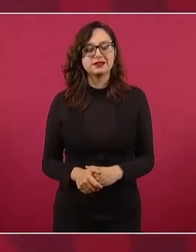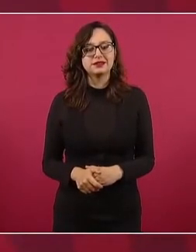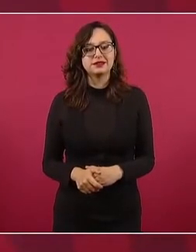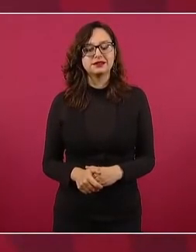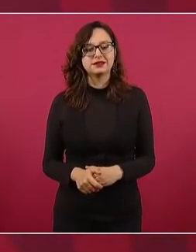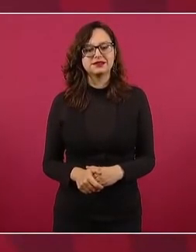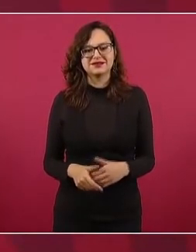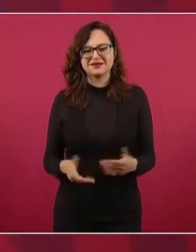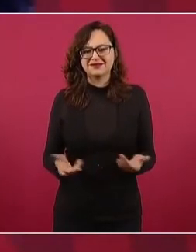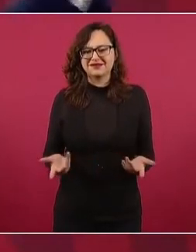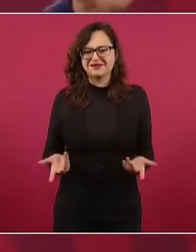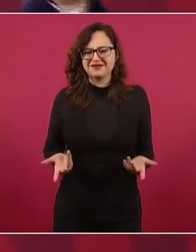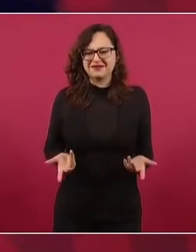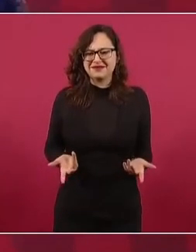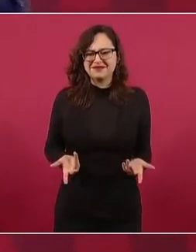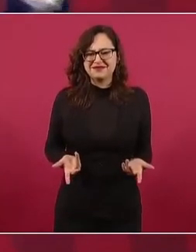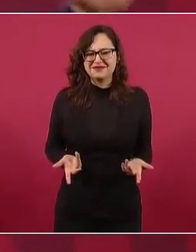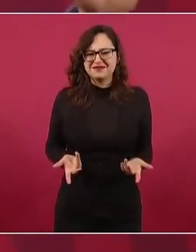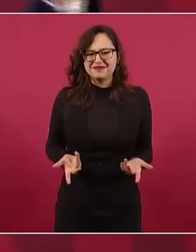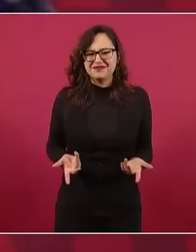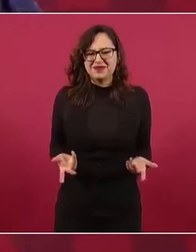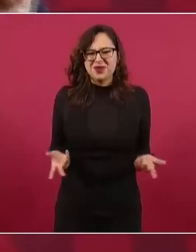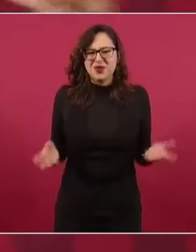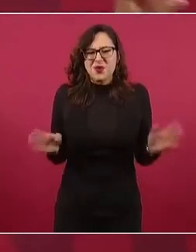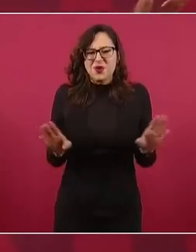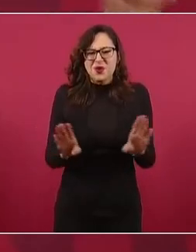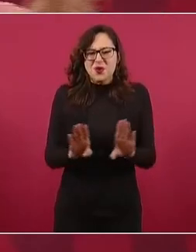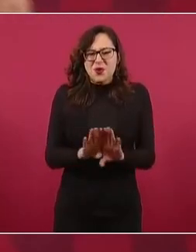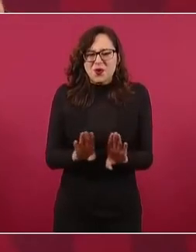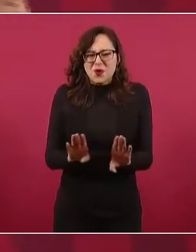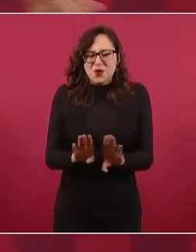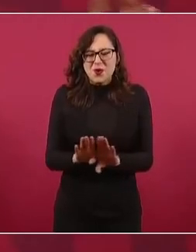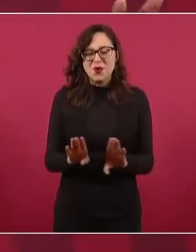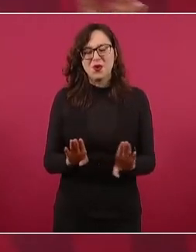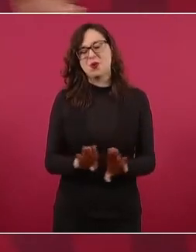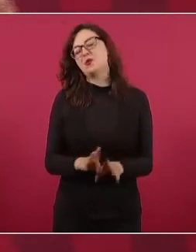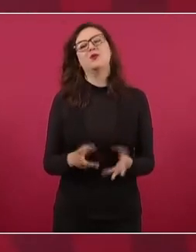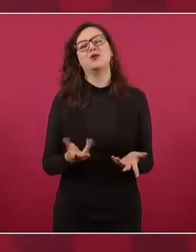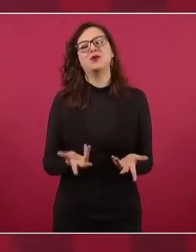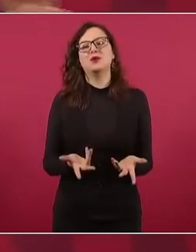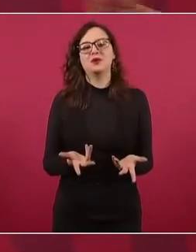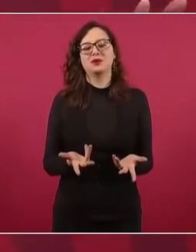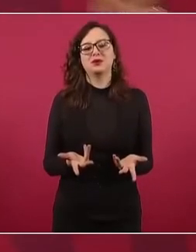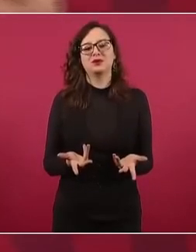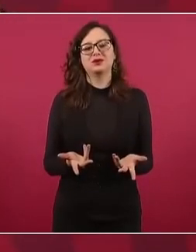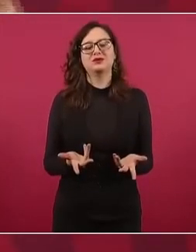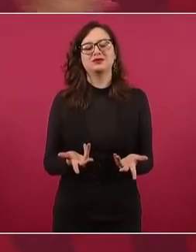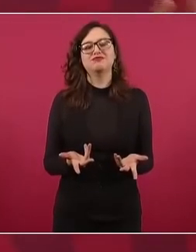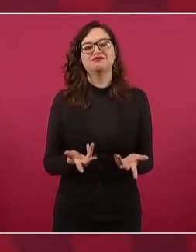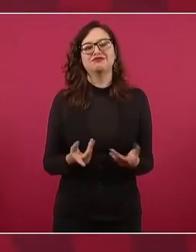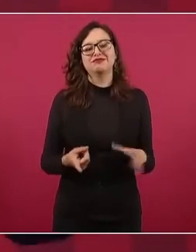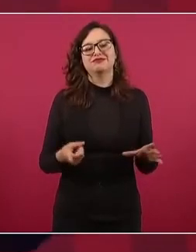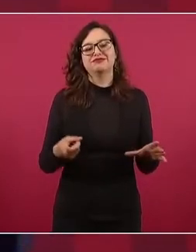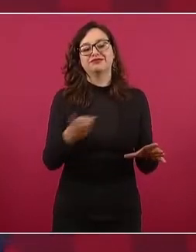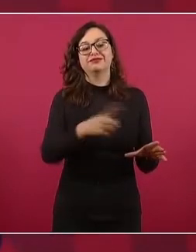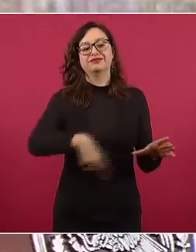Porque lo que querían era que todos